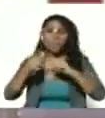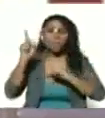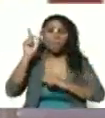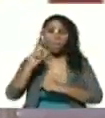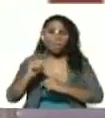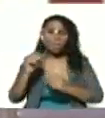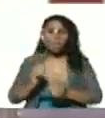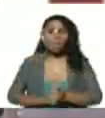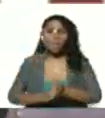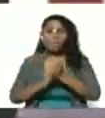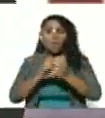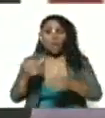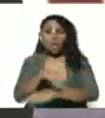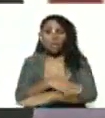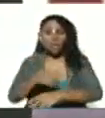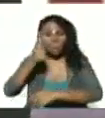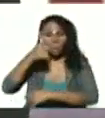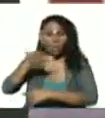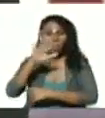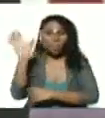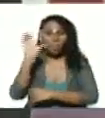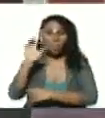heredero en las calles del pueblo de Caracas